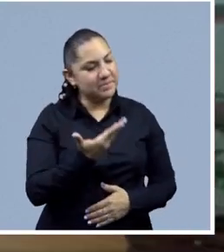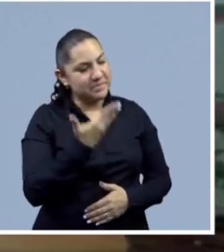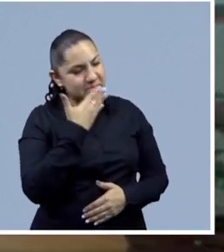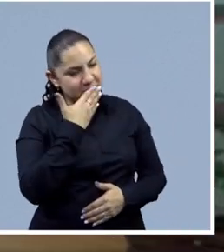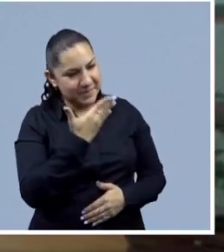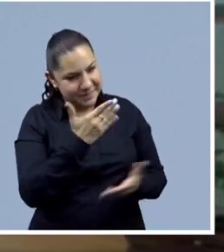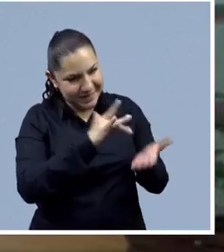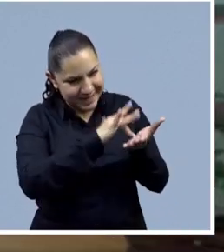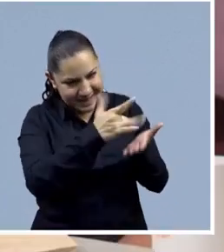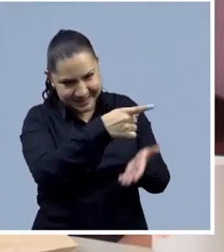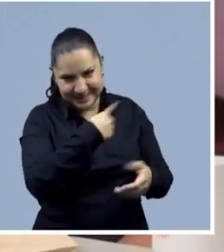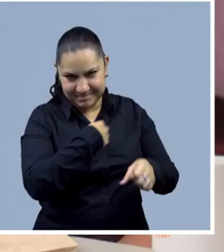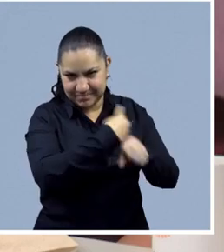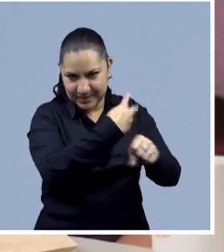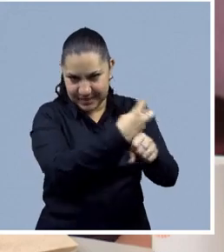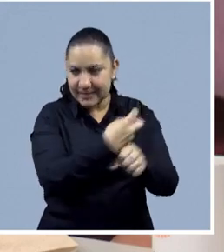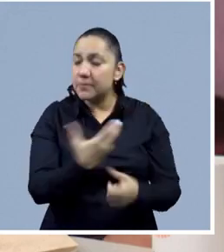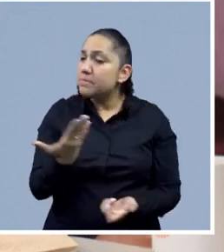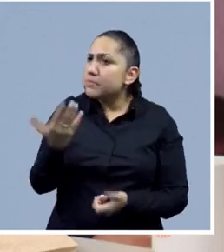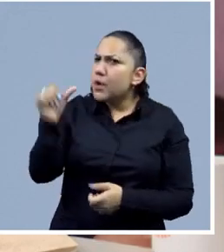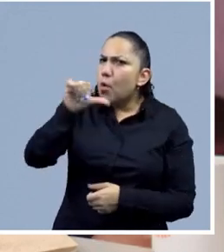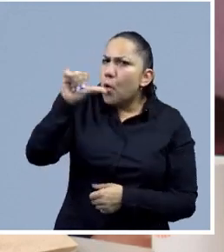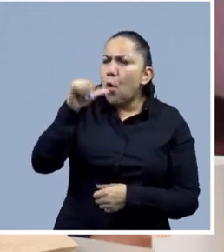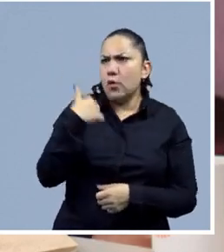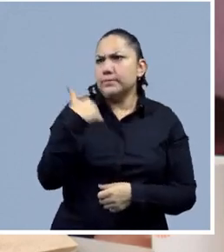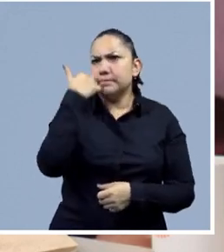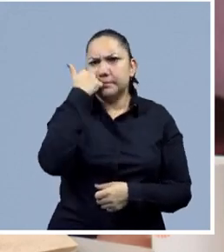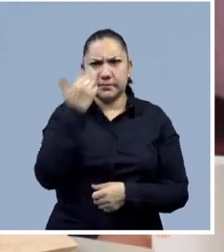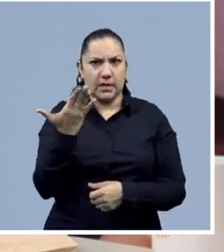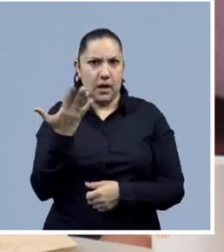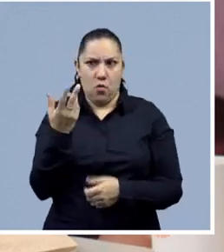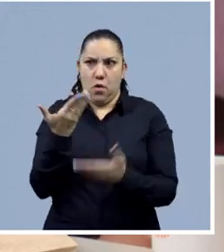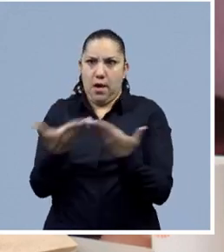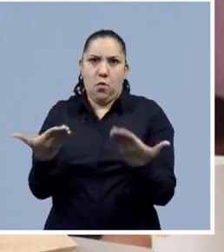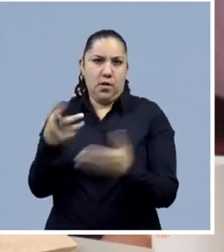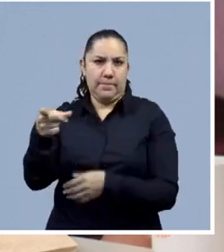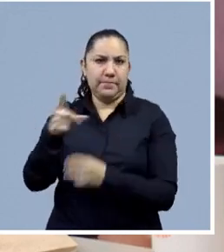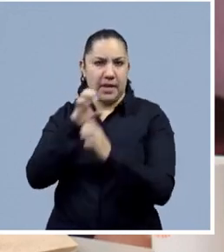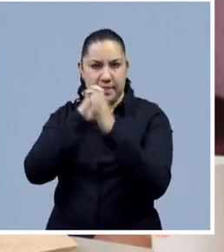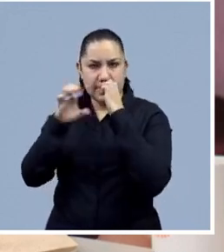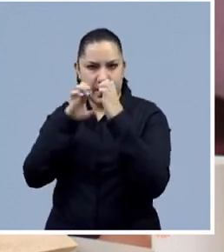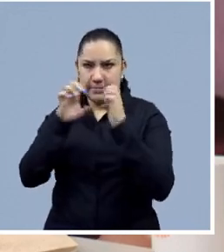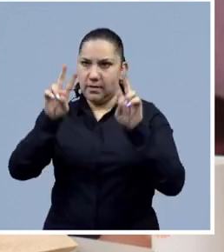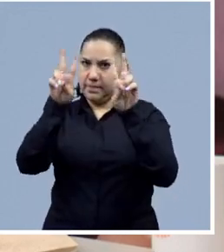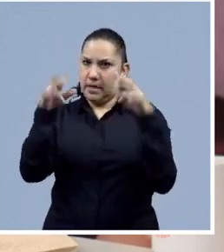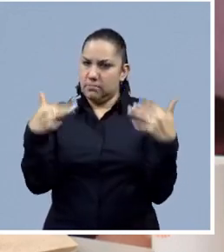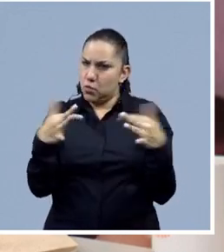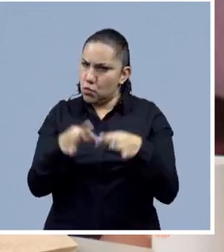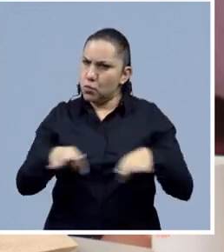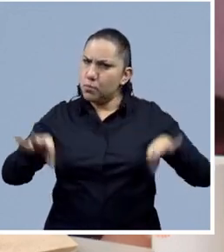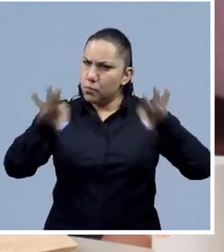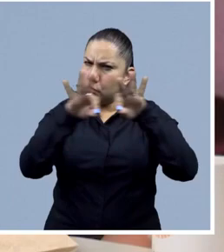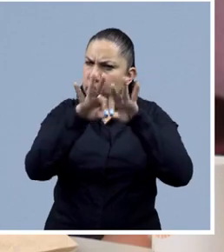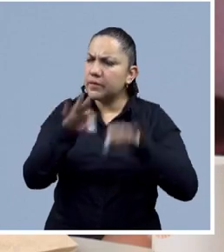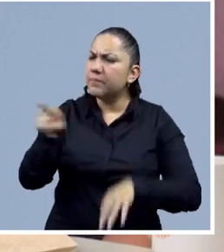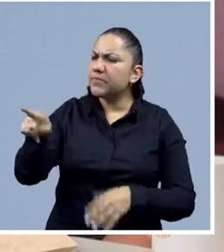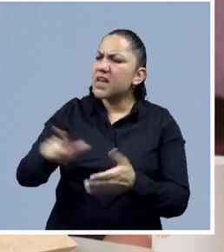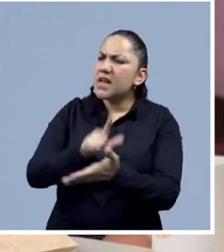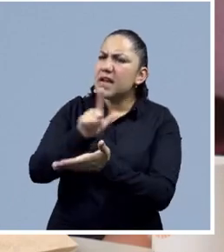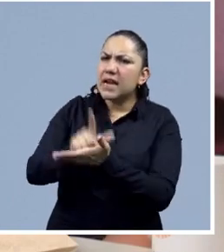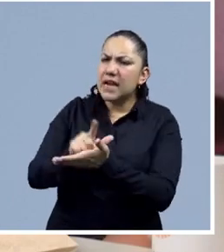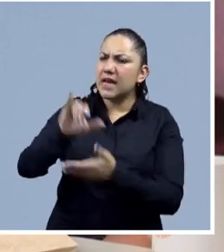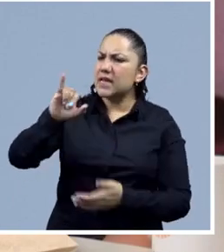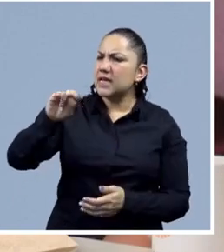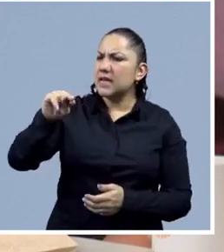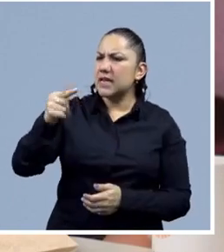gracias, doctora, por acompañarnos en Entrending. Comenzando con esta interesante y muy importante entrevista, ¿qué es